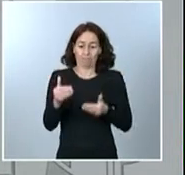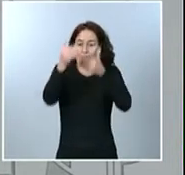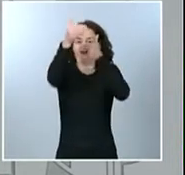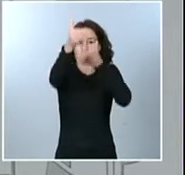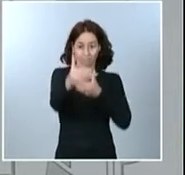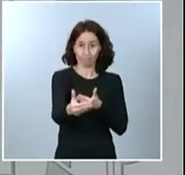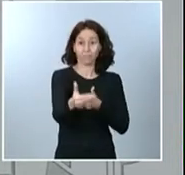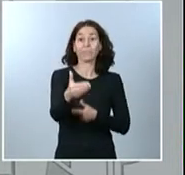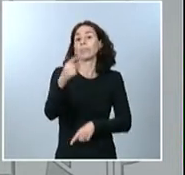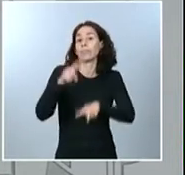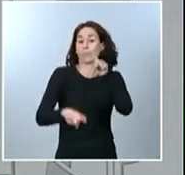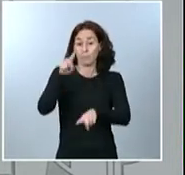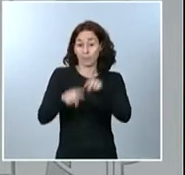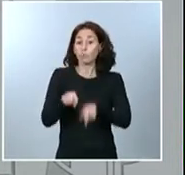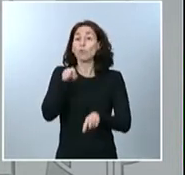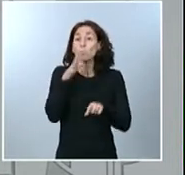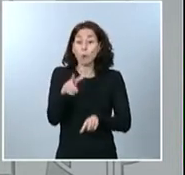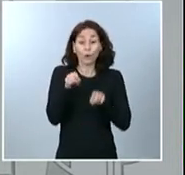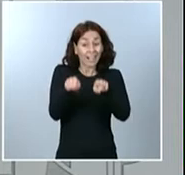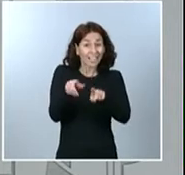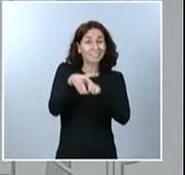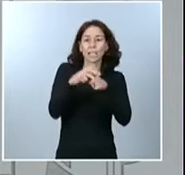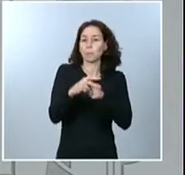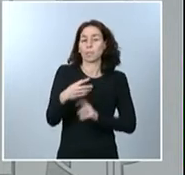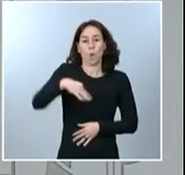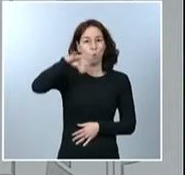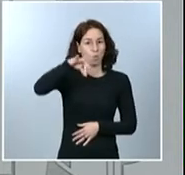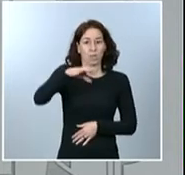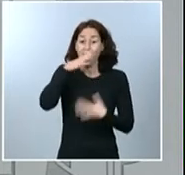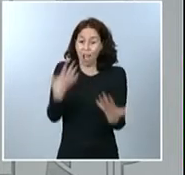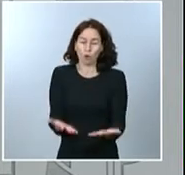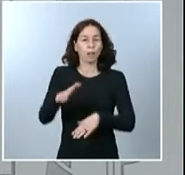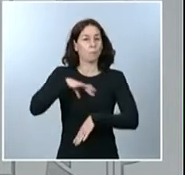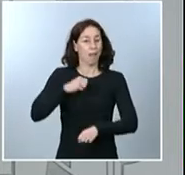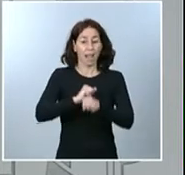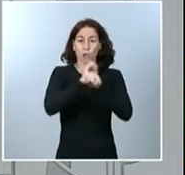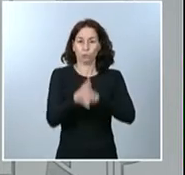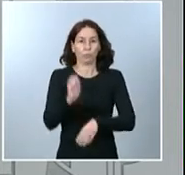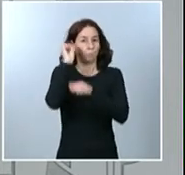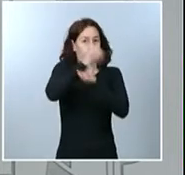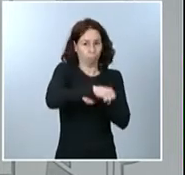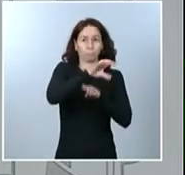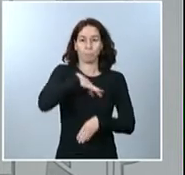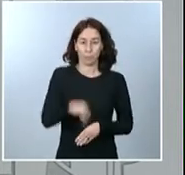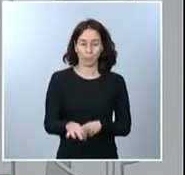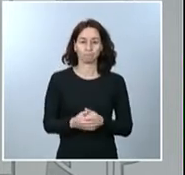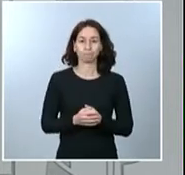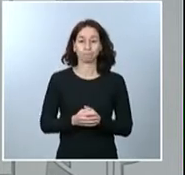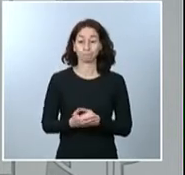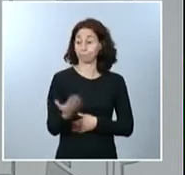una herramienta eficaz en la lucha contra el COVID-19 como hemos vivido en la primera ola. Este pasado viernes